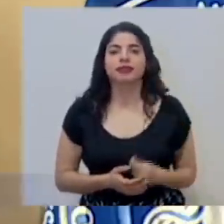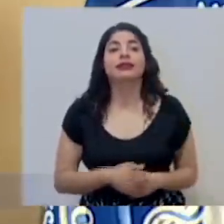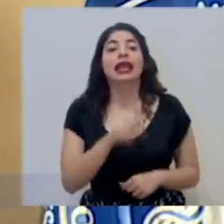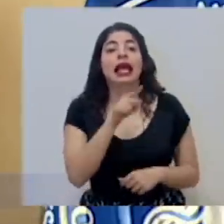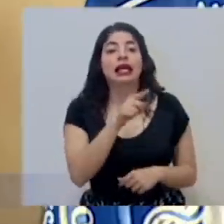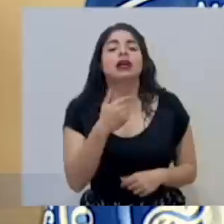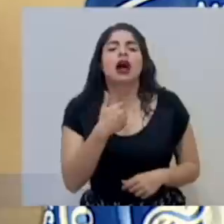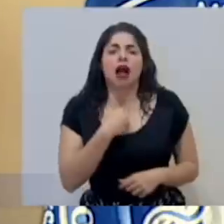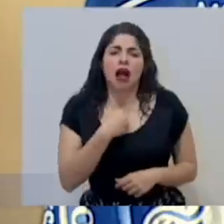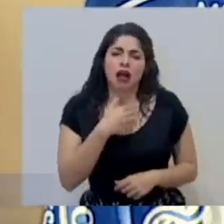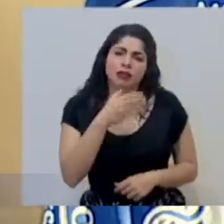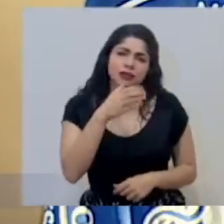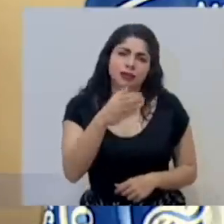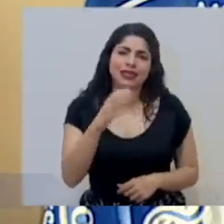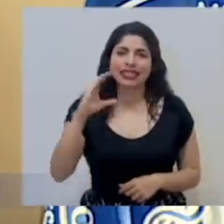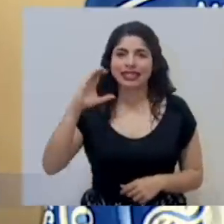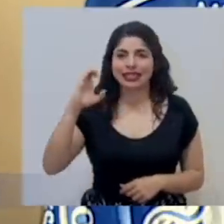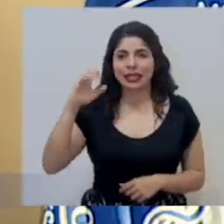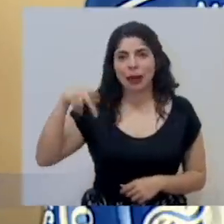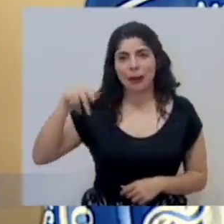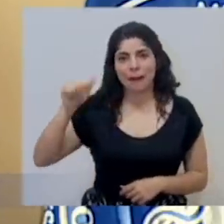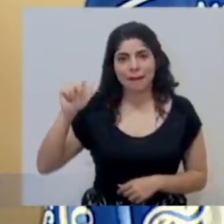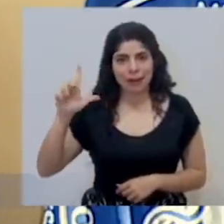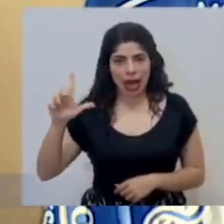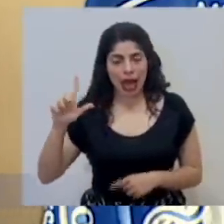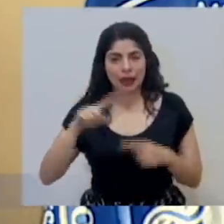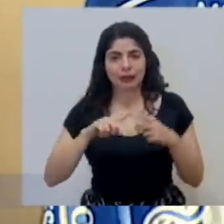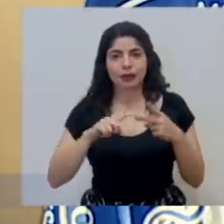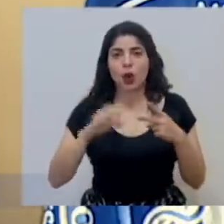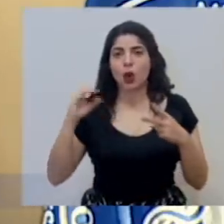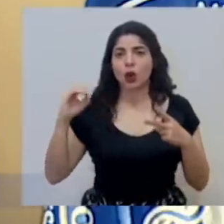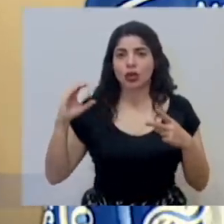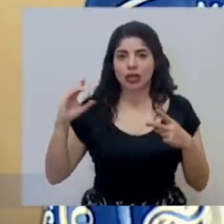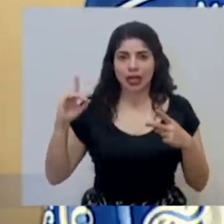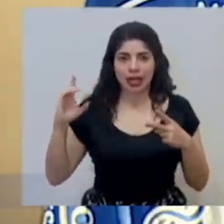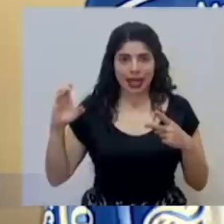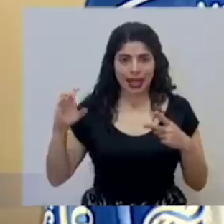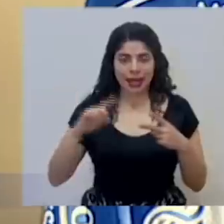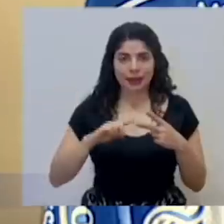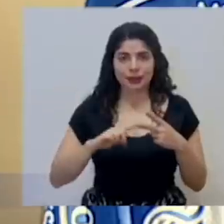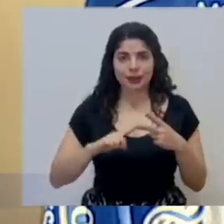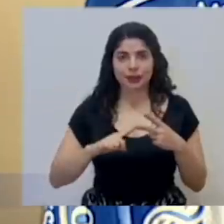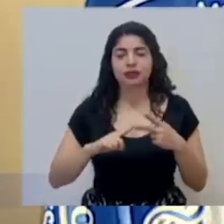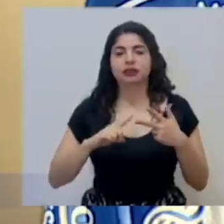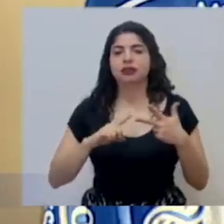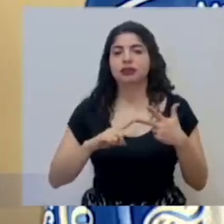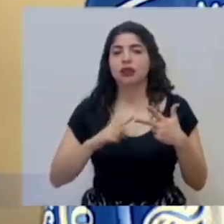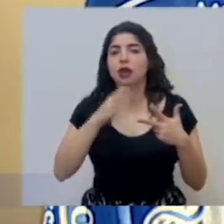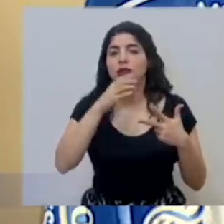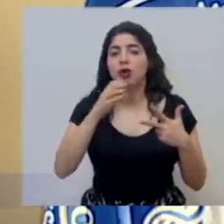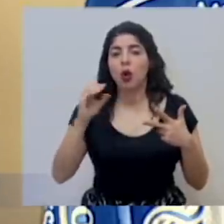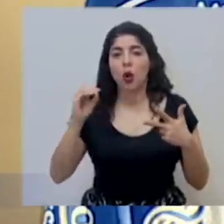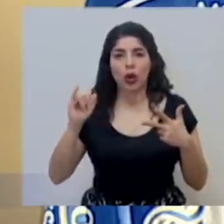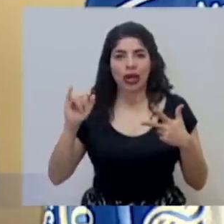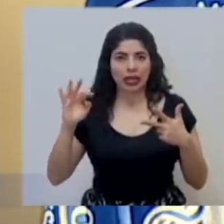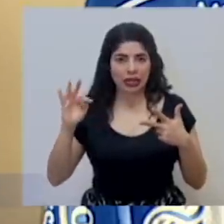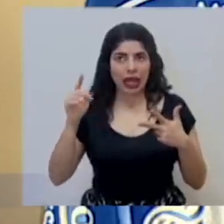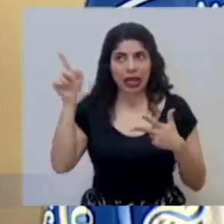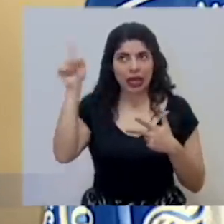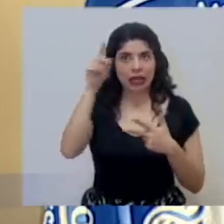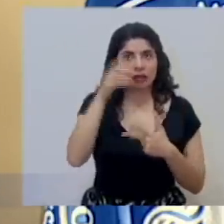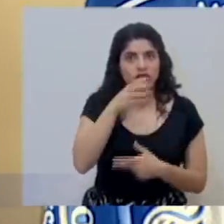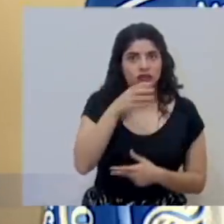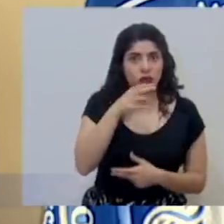En eso hay recomendaciones de la Cepal, de la OCDE, hay recomendaciones de la OIT,